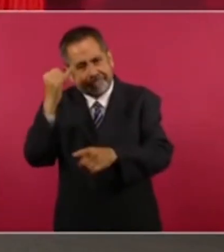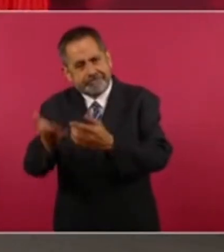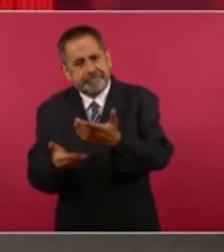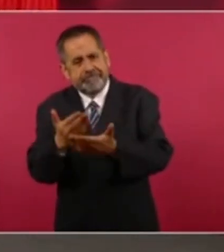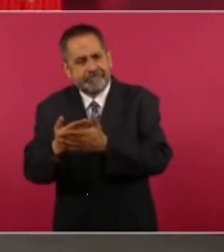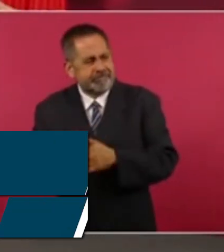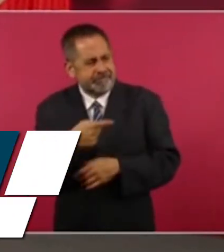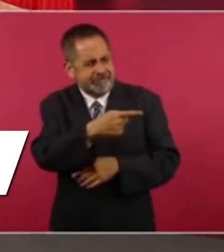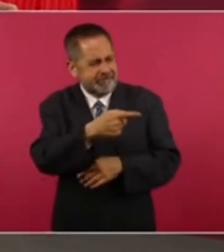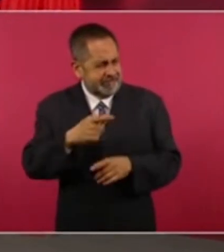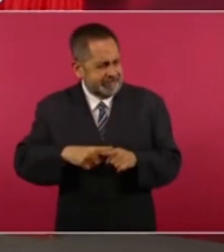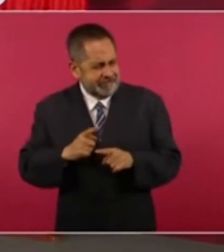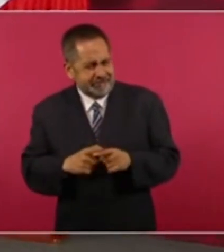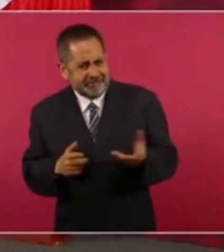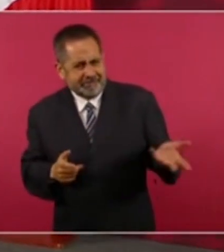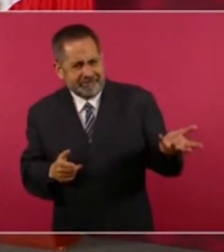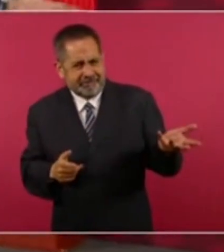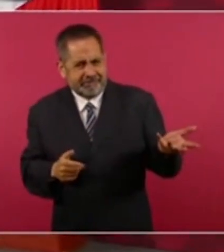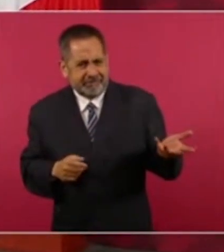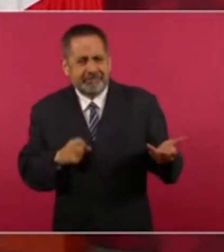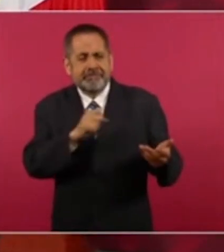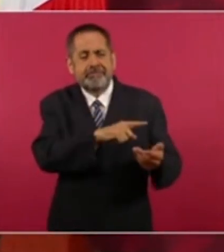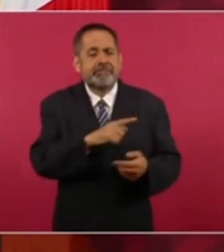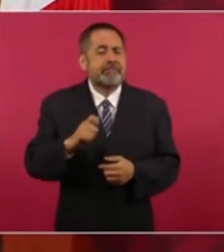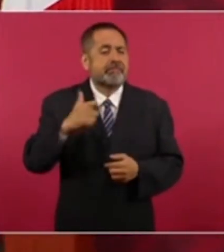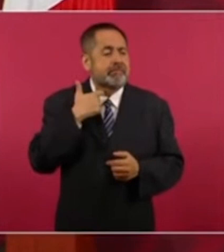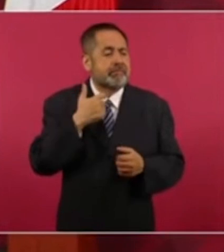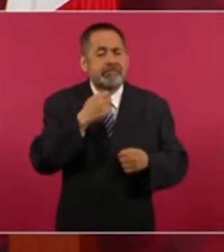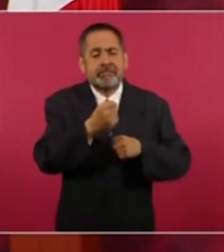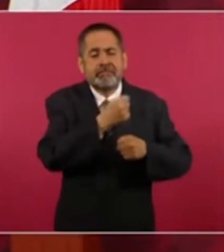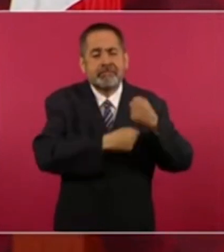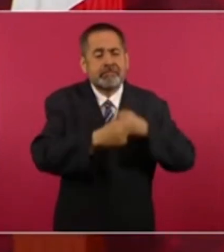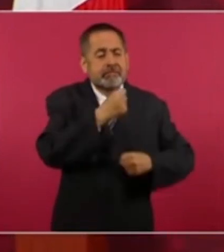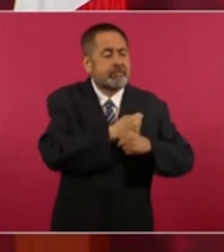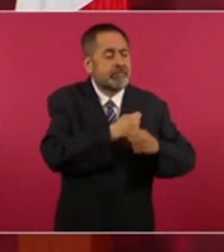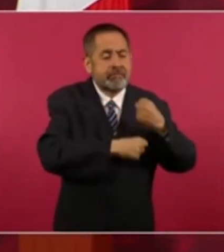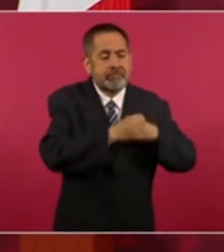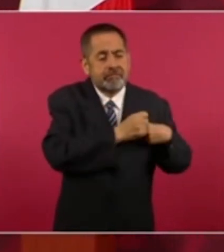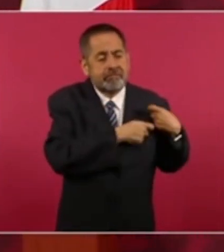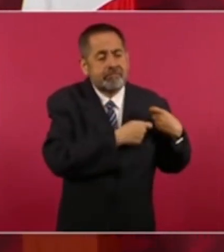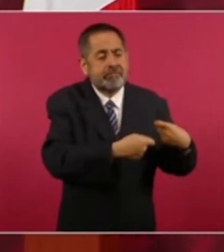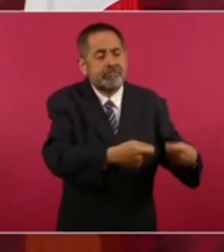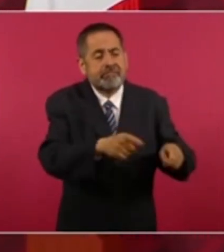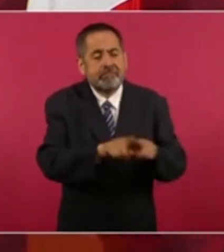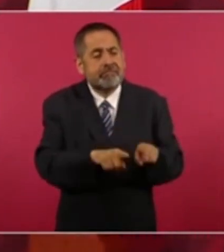¿Quiénes son estas personas? Bueno, pues son los que vienen del antiguo régimen.